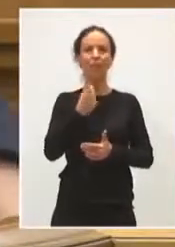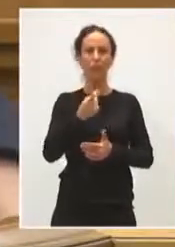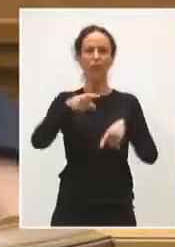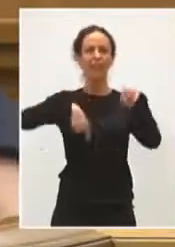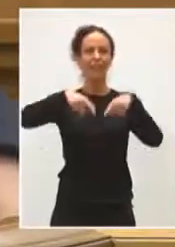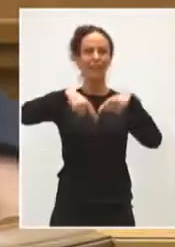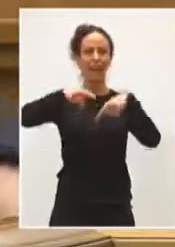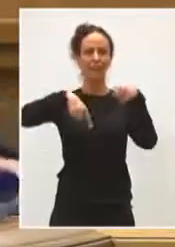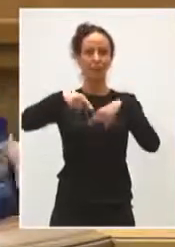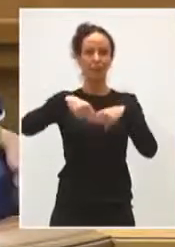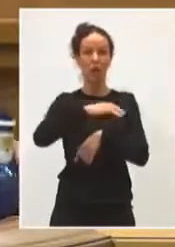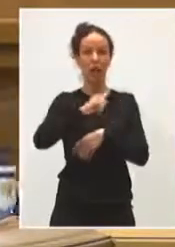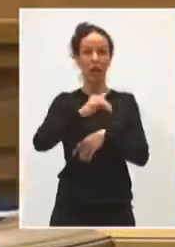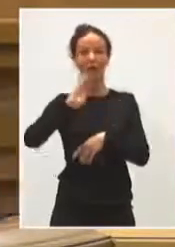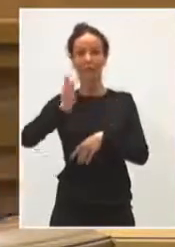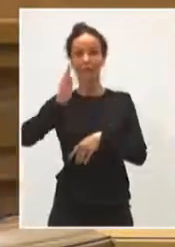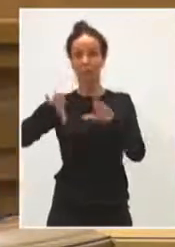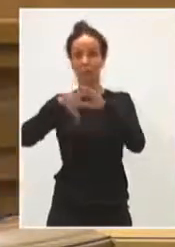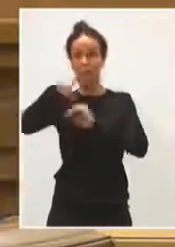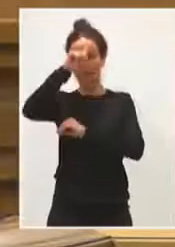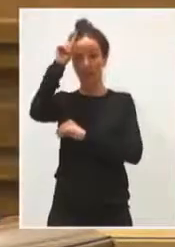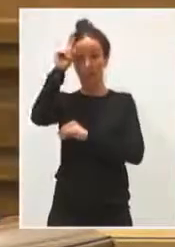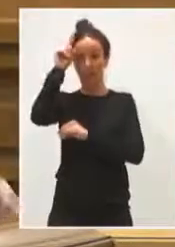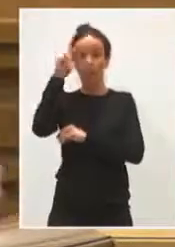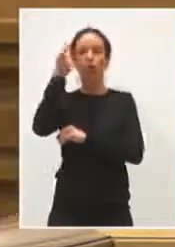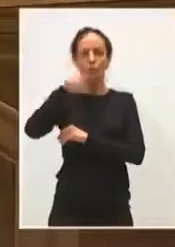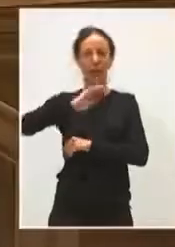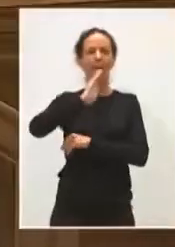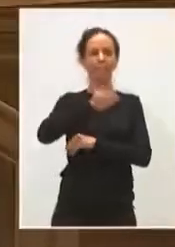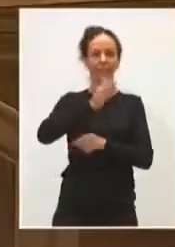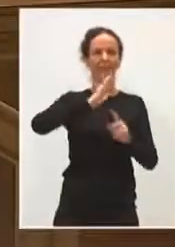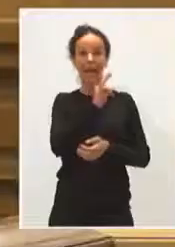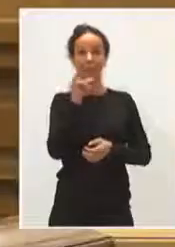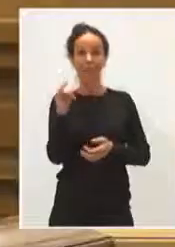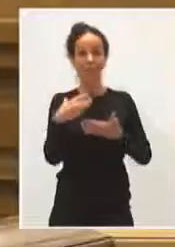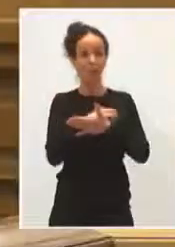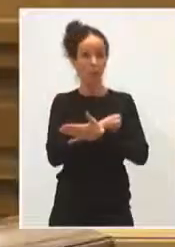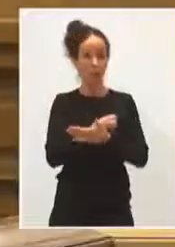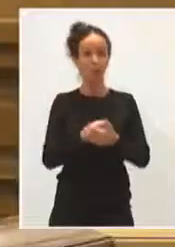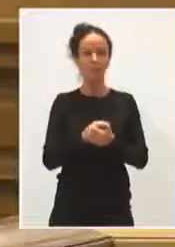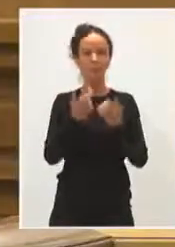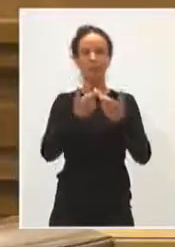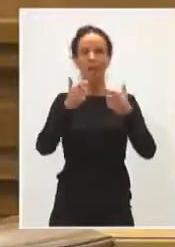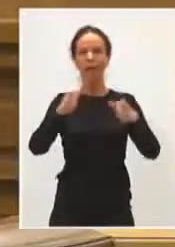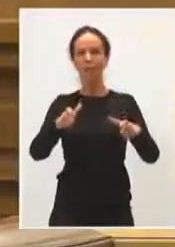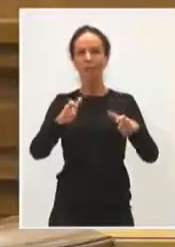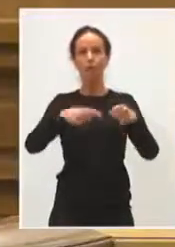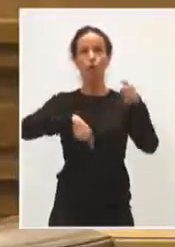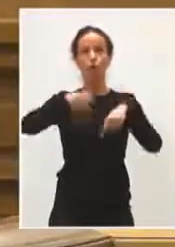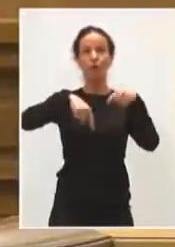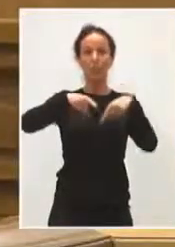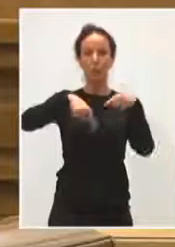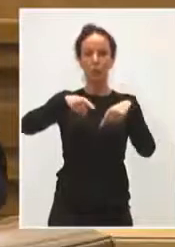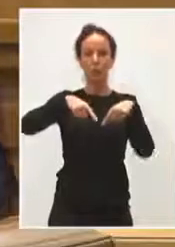tráfico que afectan a la Comunidad de Madrid, pero que en el fondo nos afectan a nosotros tanto o más. En el ámbito del transporte vamos